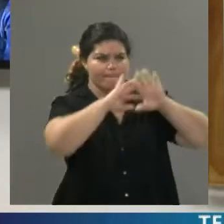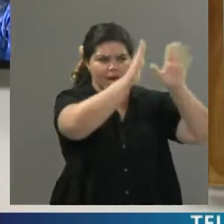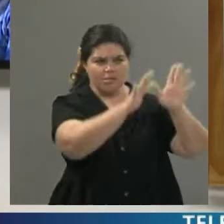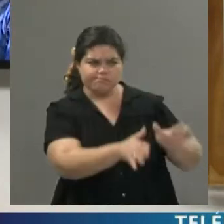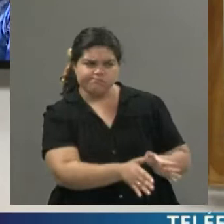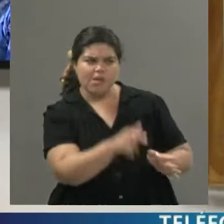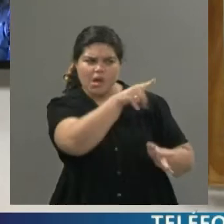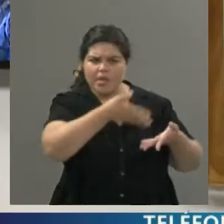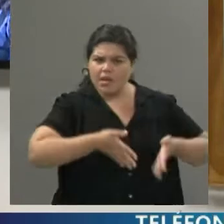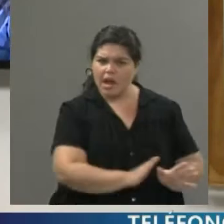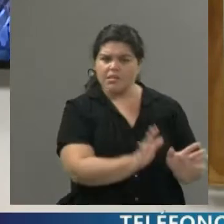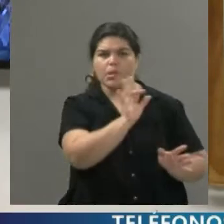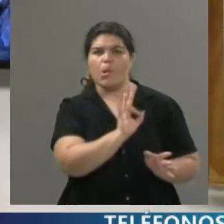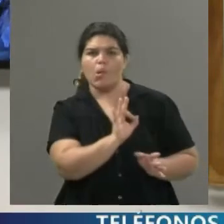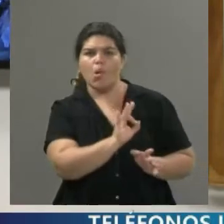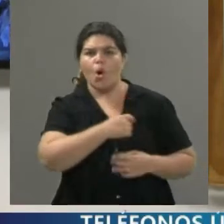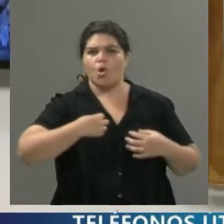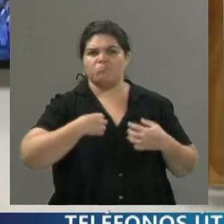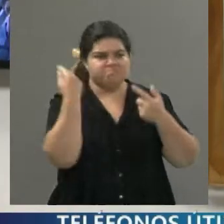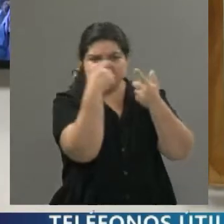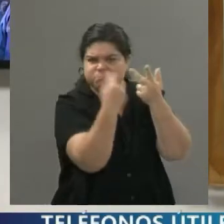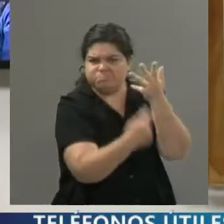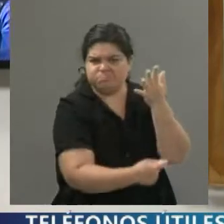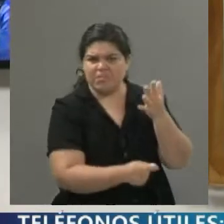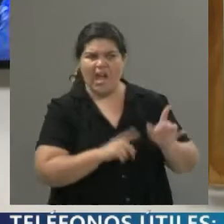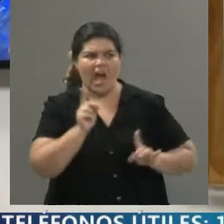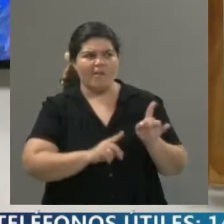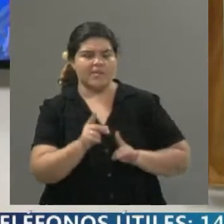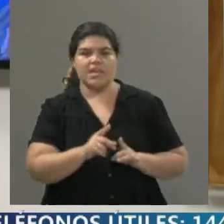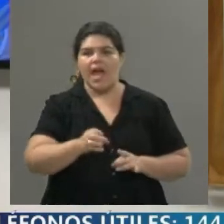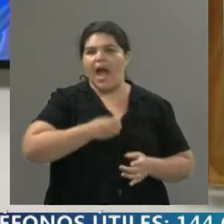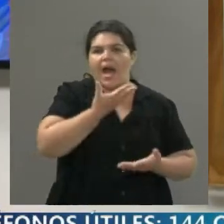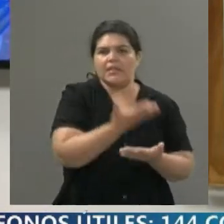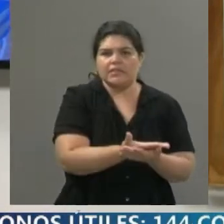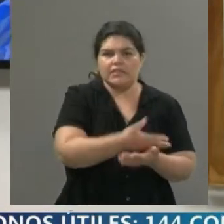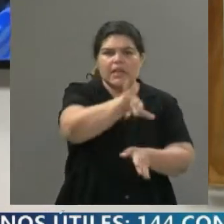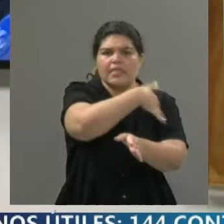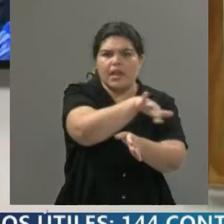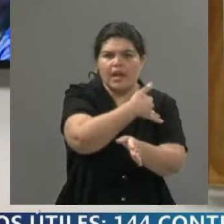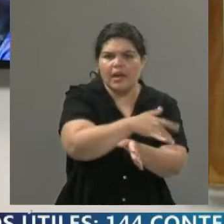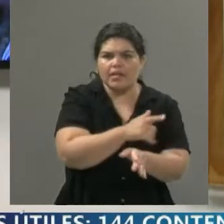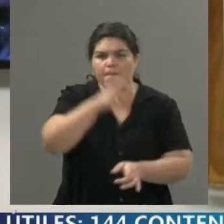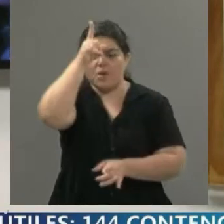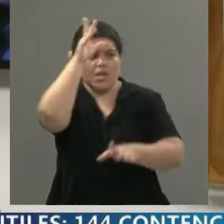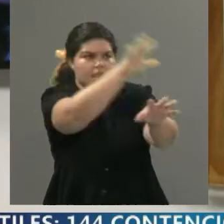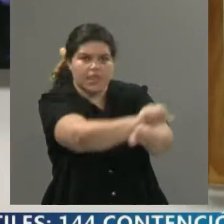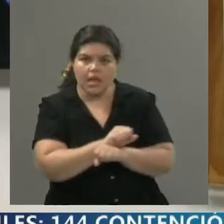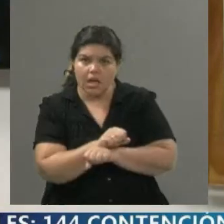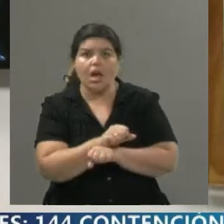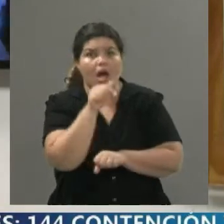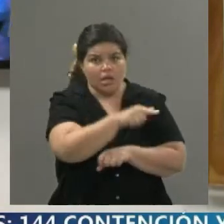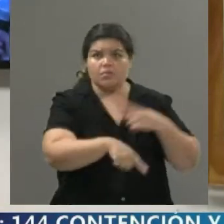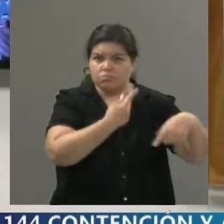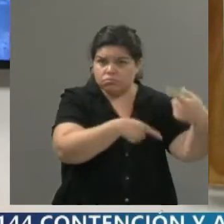procedencia, o por un montón de circunstancias, porque también pasa con los artistas callejeros que muchas veces son detenidos. Se va a cumplir 20